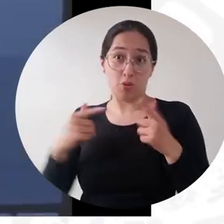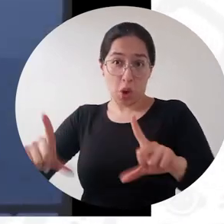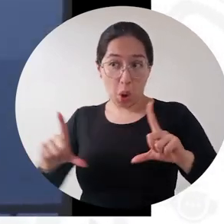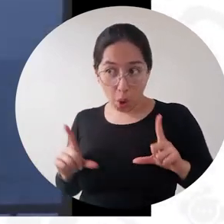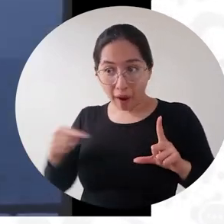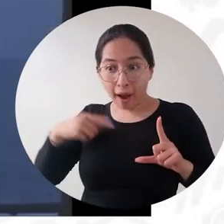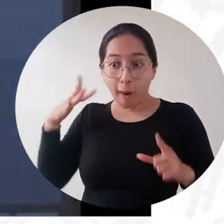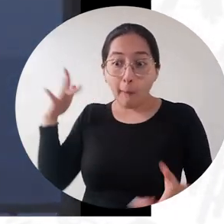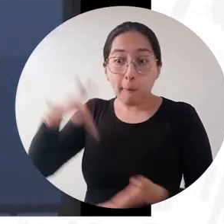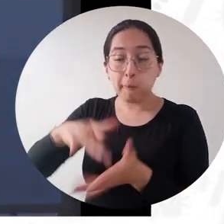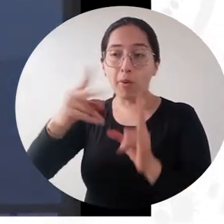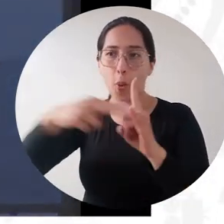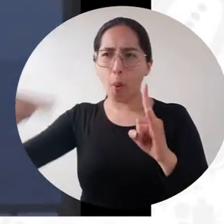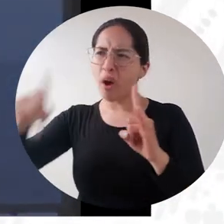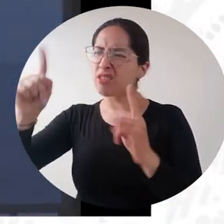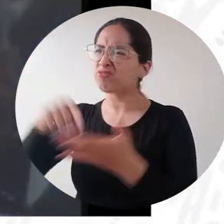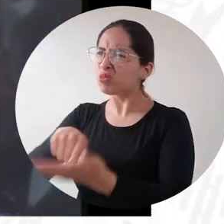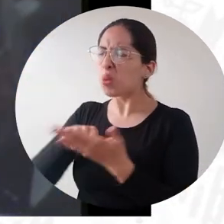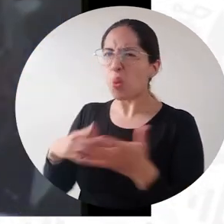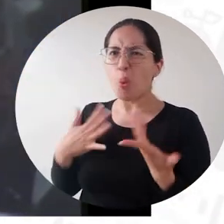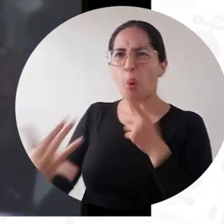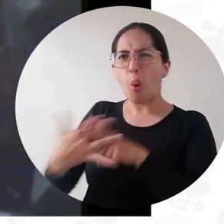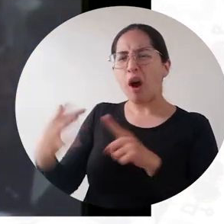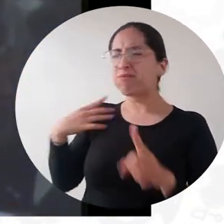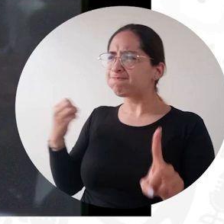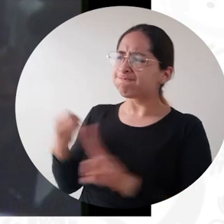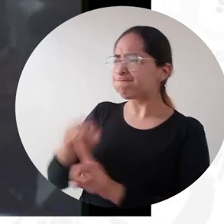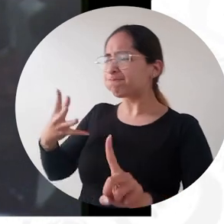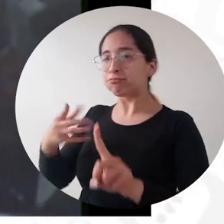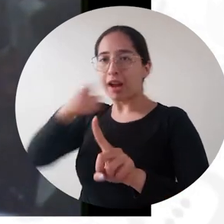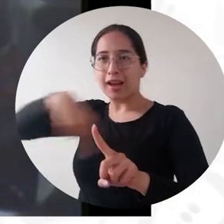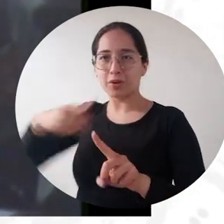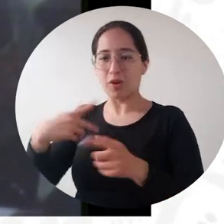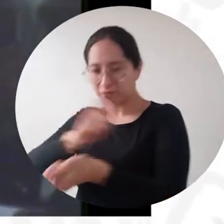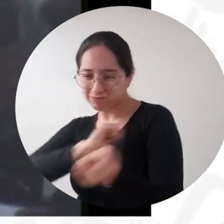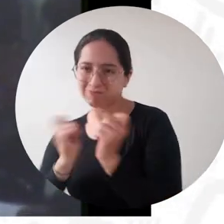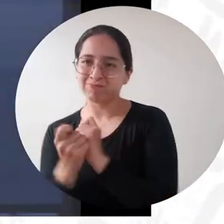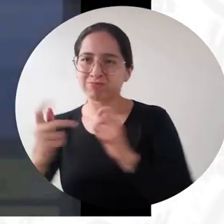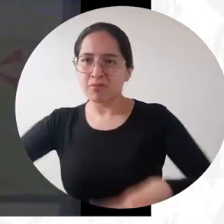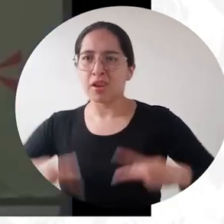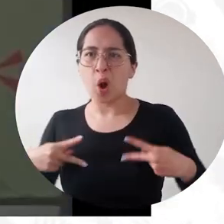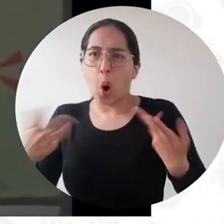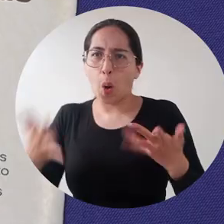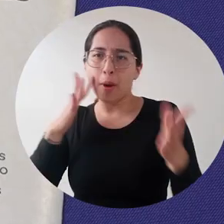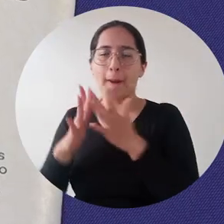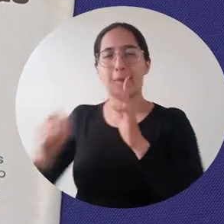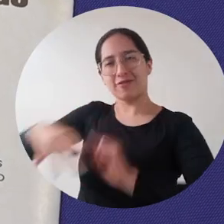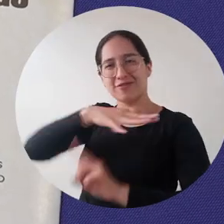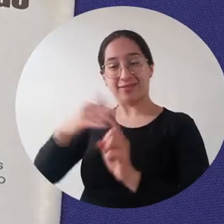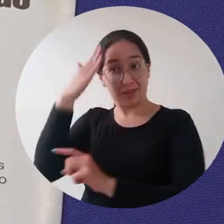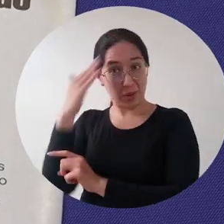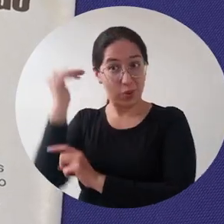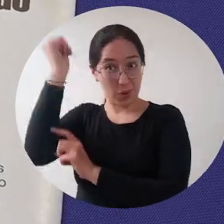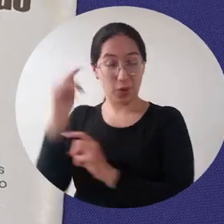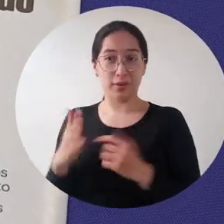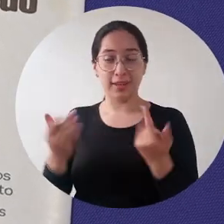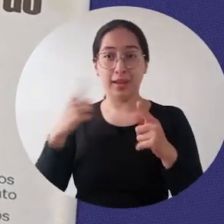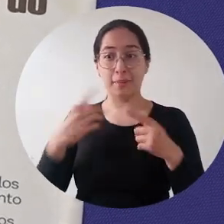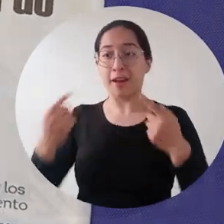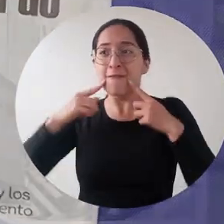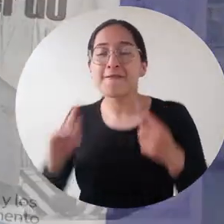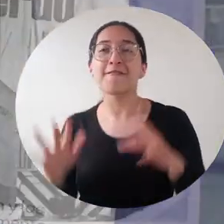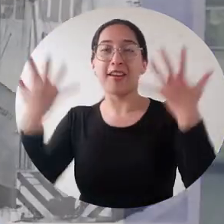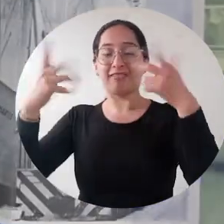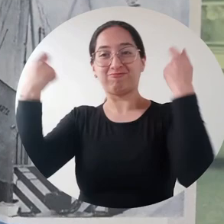importante es ese impacto que generemos con la gente que formemos, por eso hablamos de transformar vidas a partir de la educación. El Festival del Retorno y el